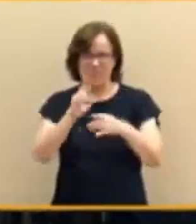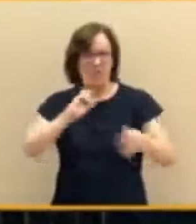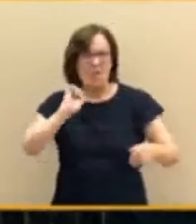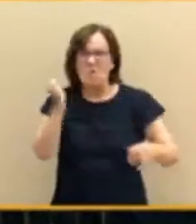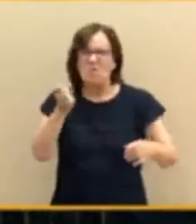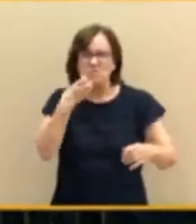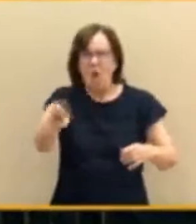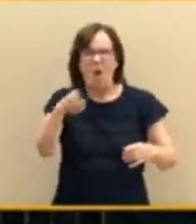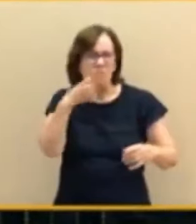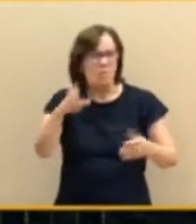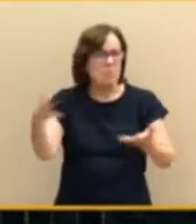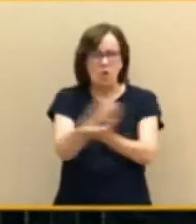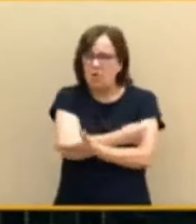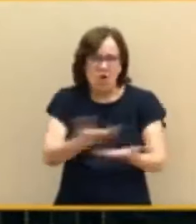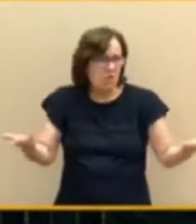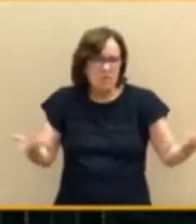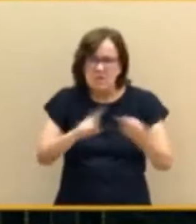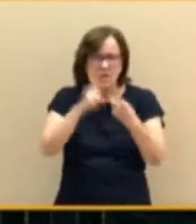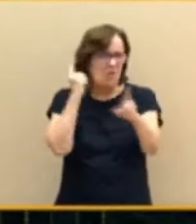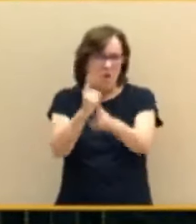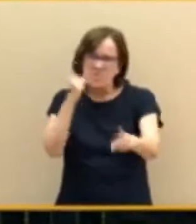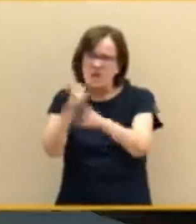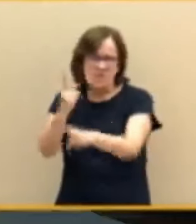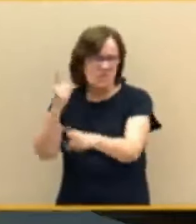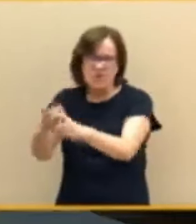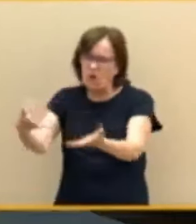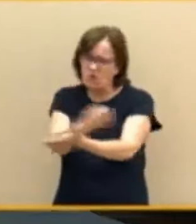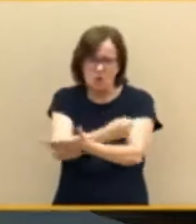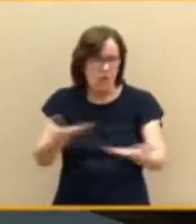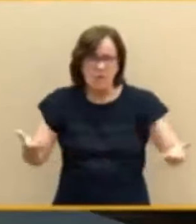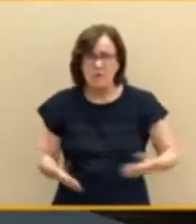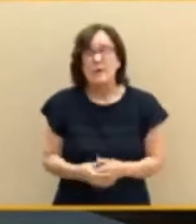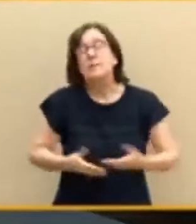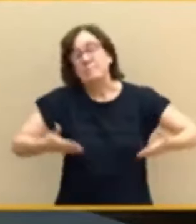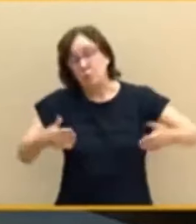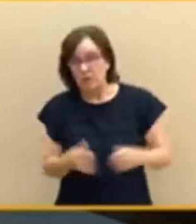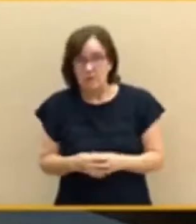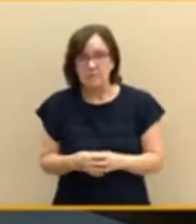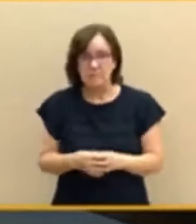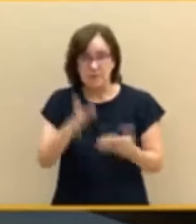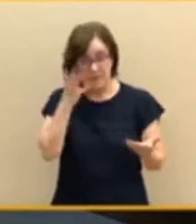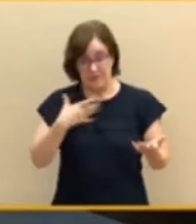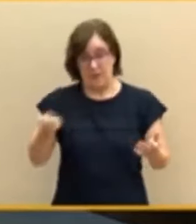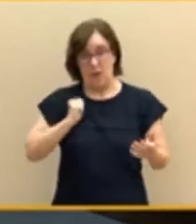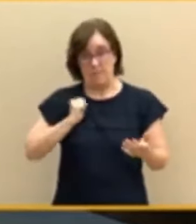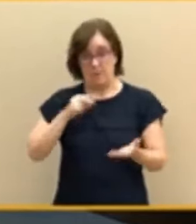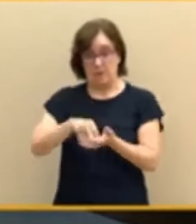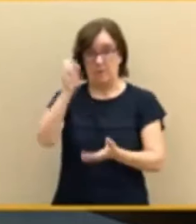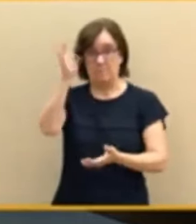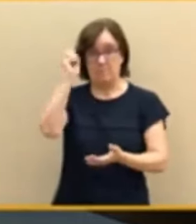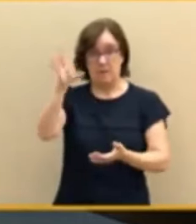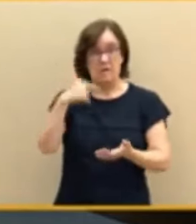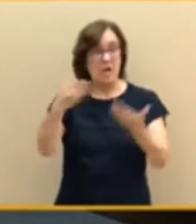Bueno, en fin, quiero aprovechar esta comparecencia, señorías, para agradecer a nuestros deportistas su entrega y su esfuerzo,